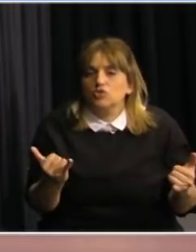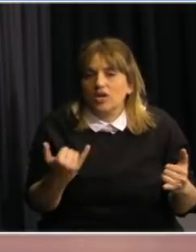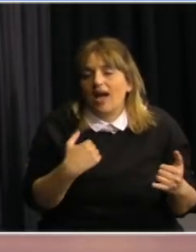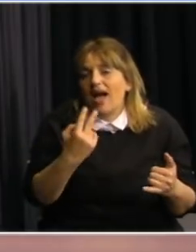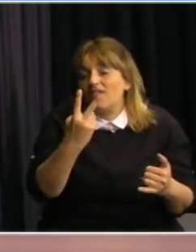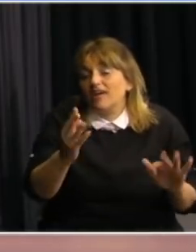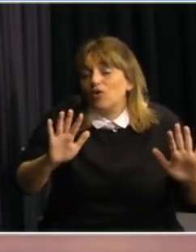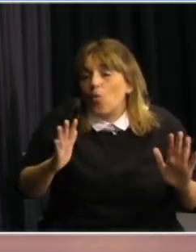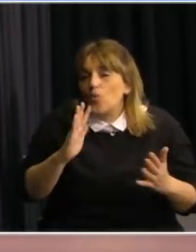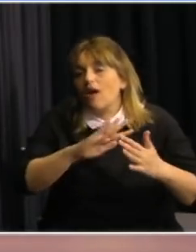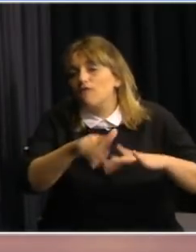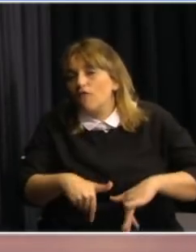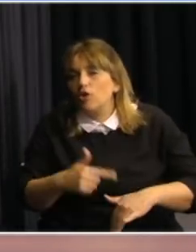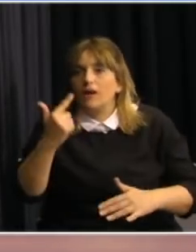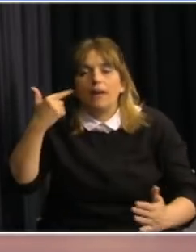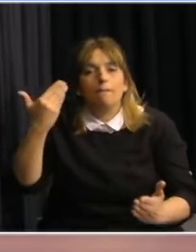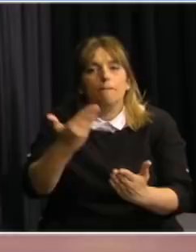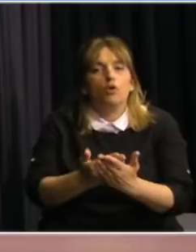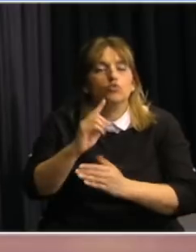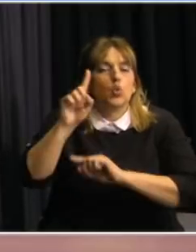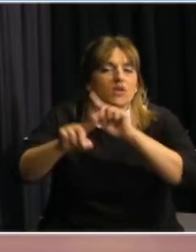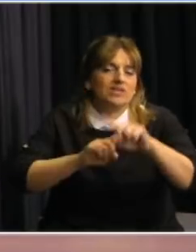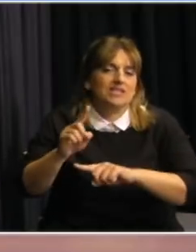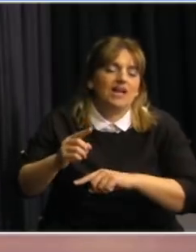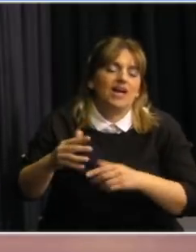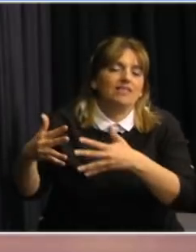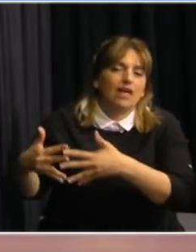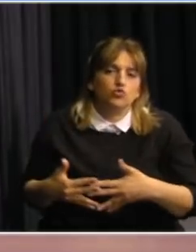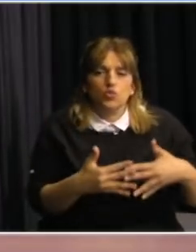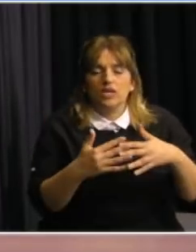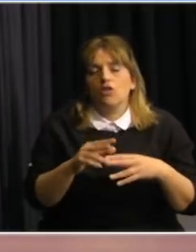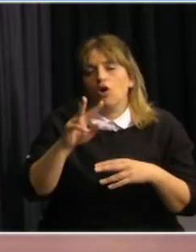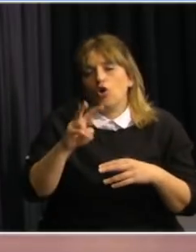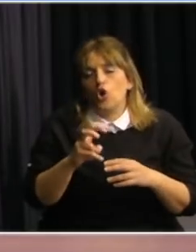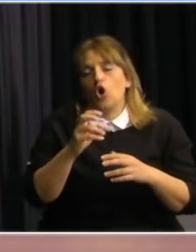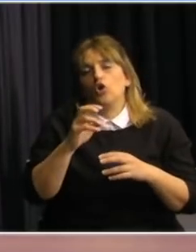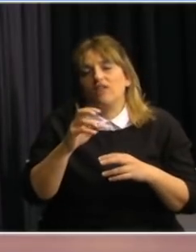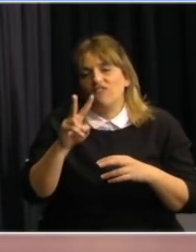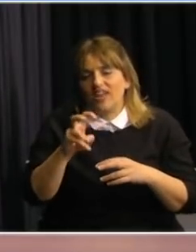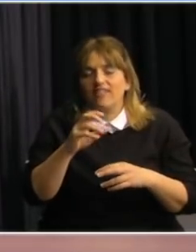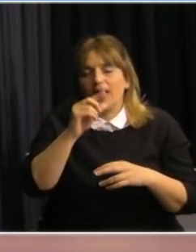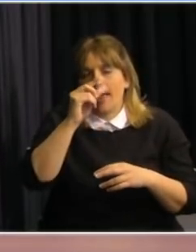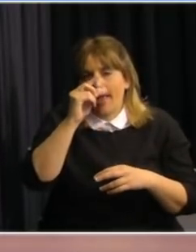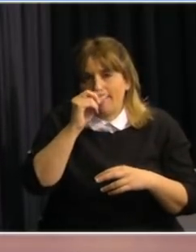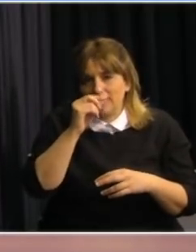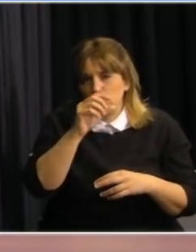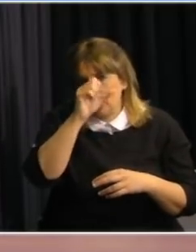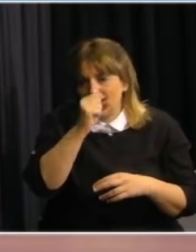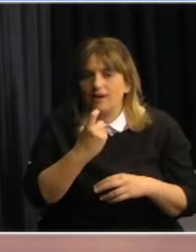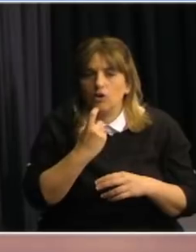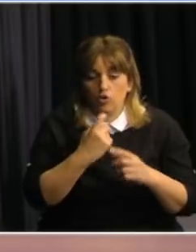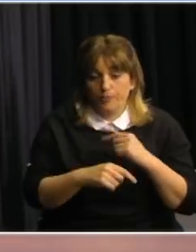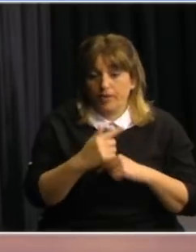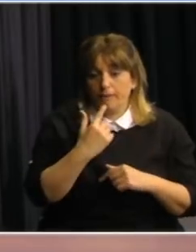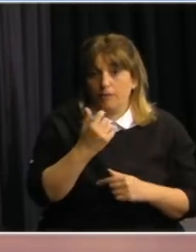indicador que propuso la Universidad de Harvard con colores, verde, amarillo, naranja y rojo, que decía, bueno, un país está